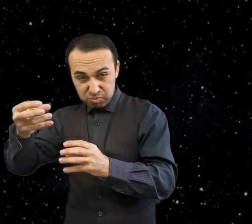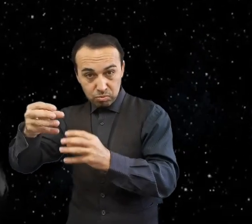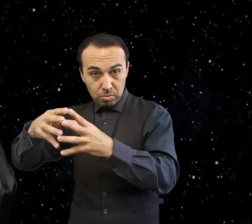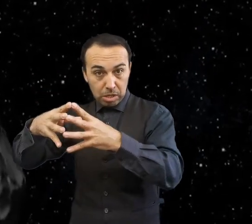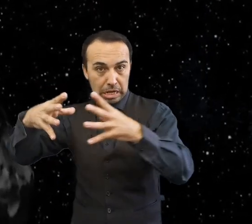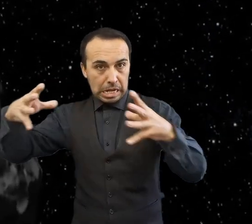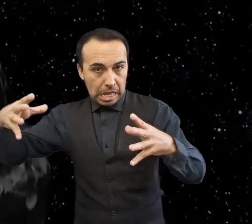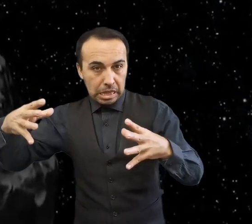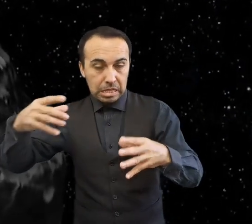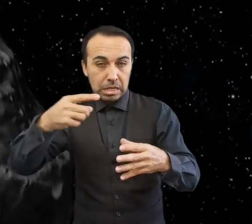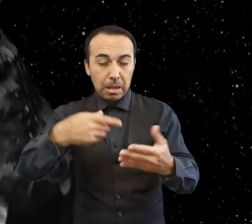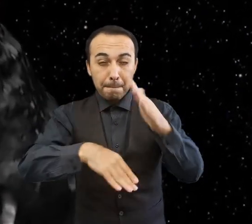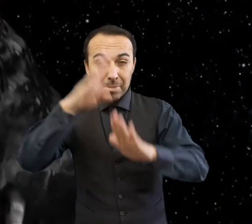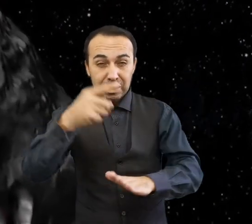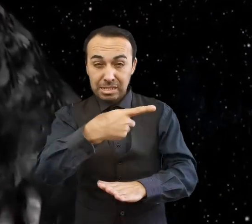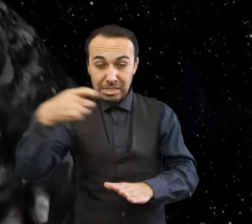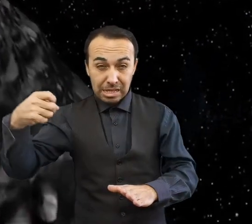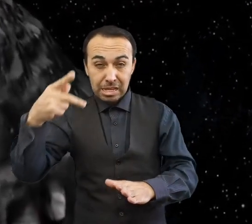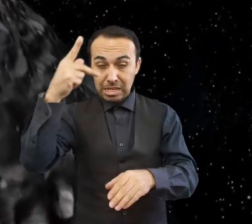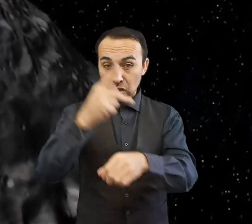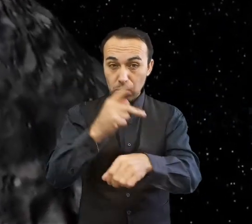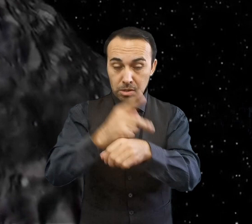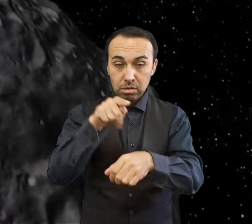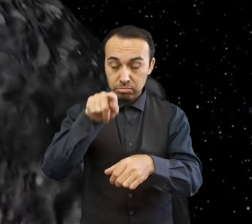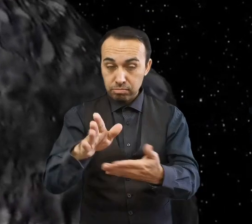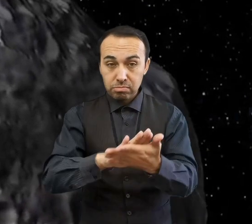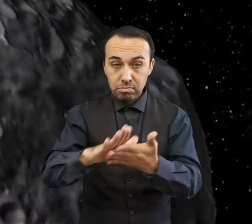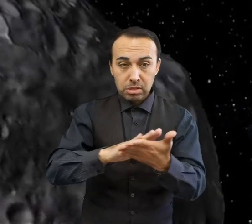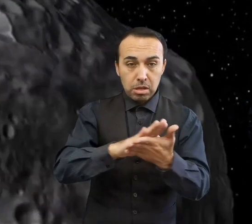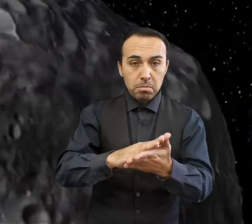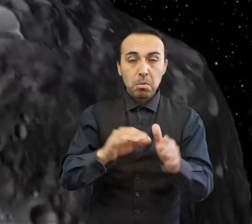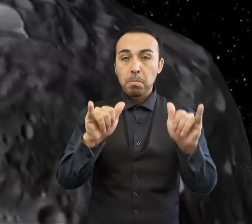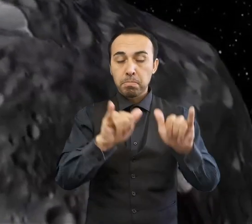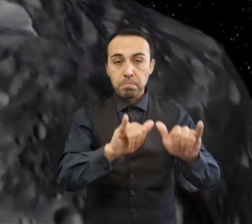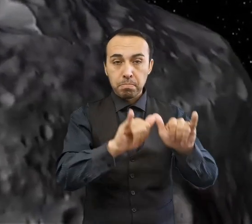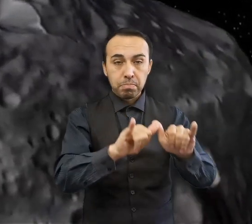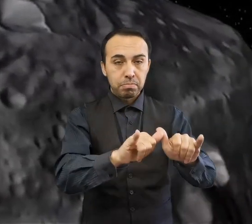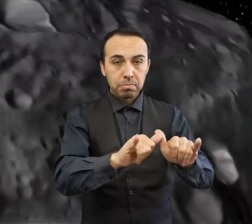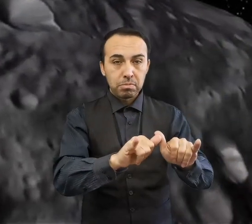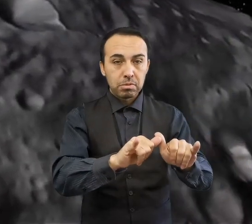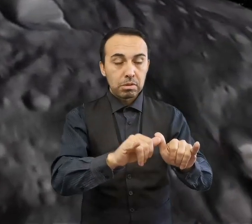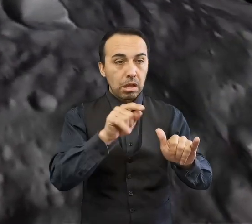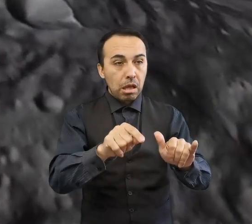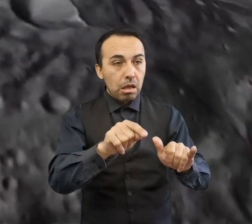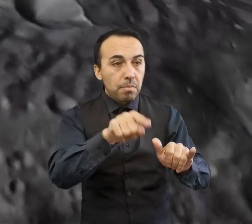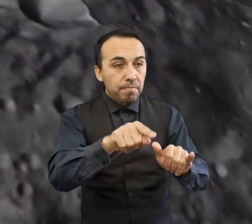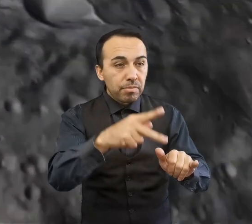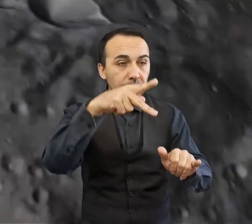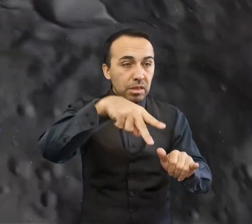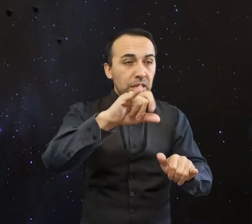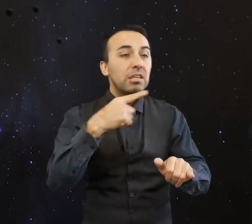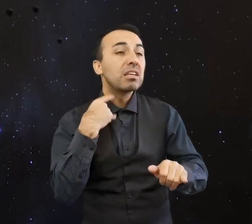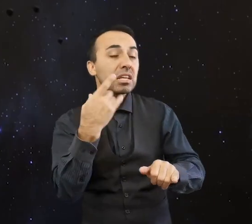se fundió y permaneció así durante miles de años, permitiendo que el hierro y el níquel se desplazaran al centro y los materiales menos